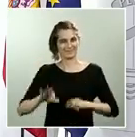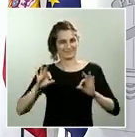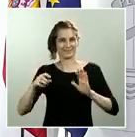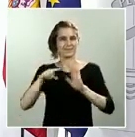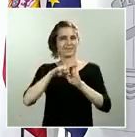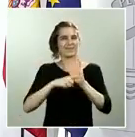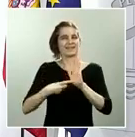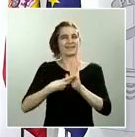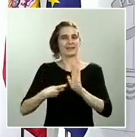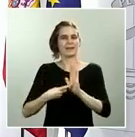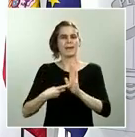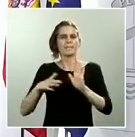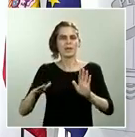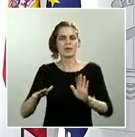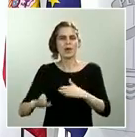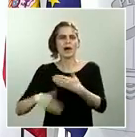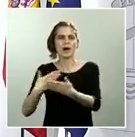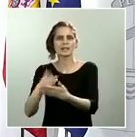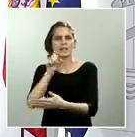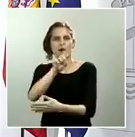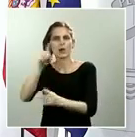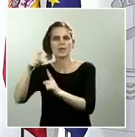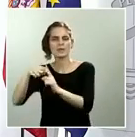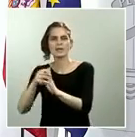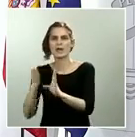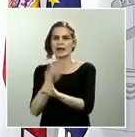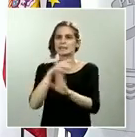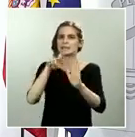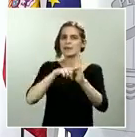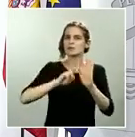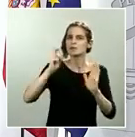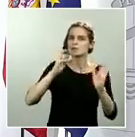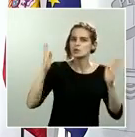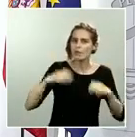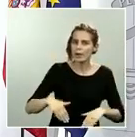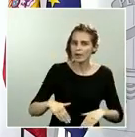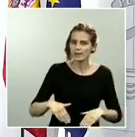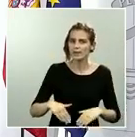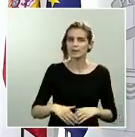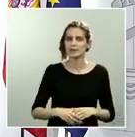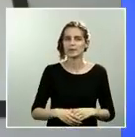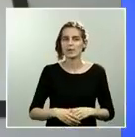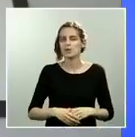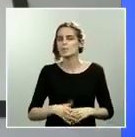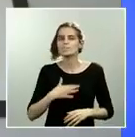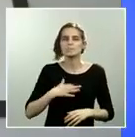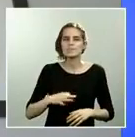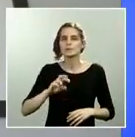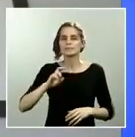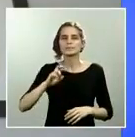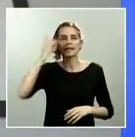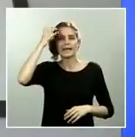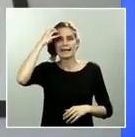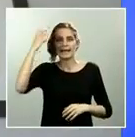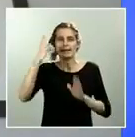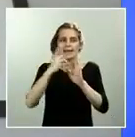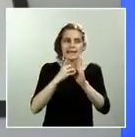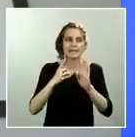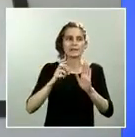contemplar durante este periodo que a día real decreto o de alguna otra forma se puedan suavizar estas medidas también. Gracias.